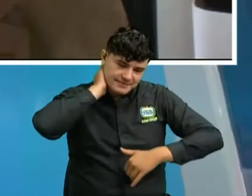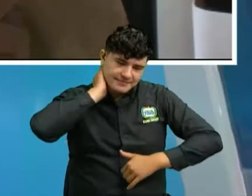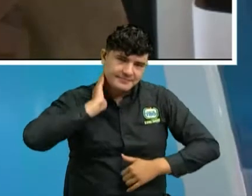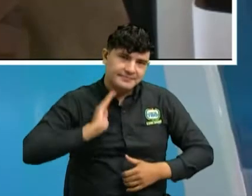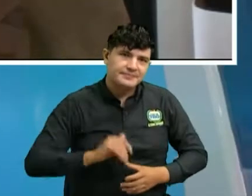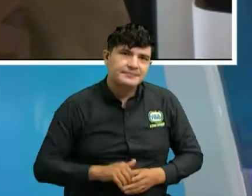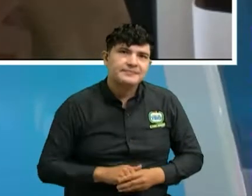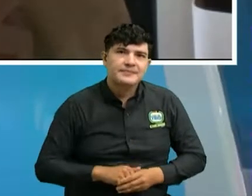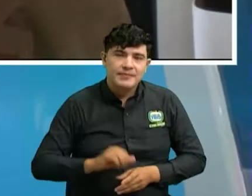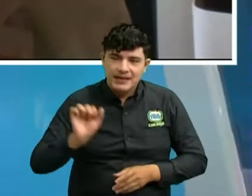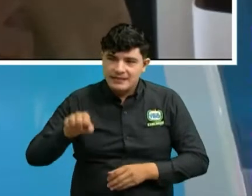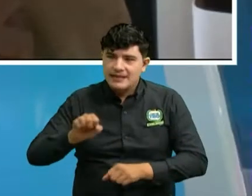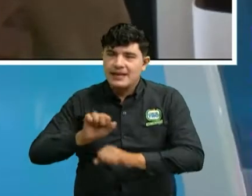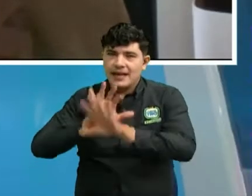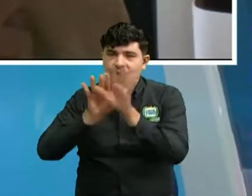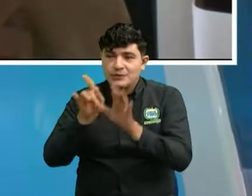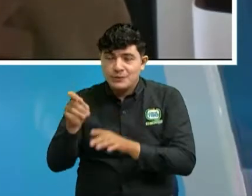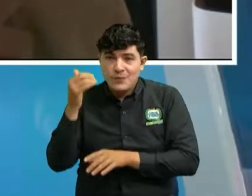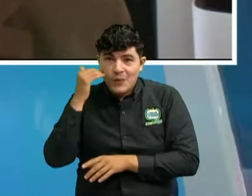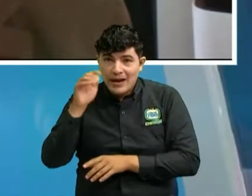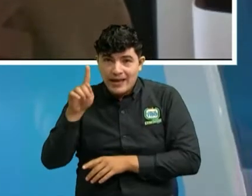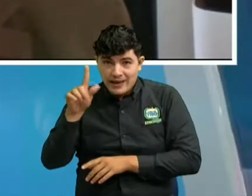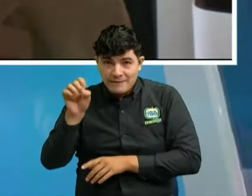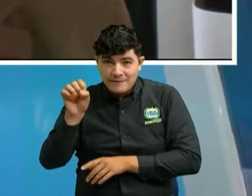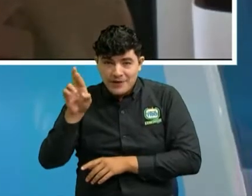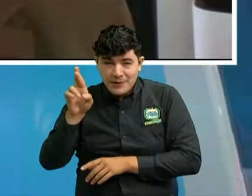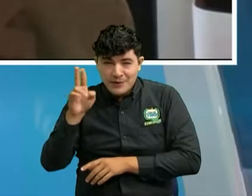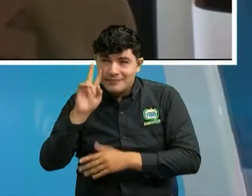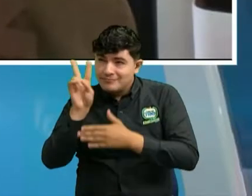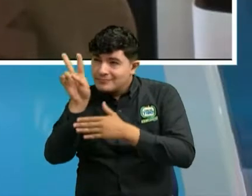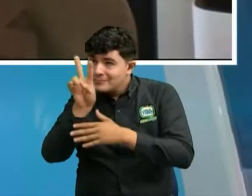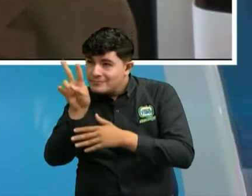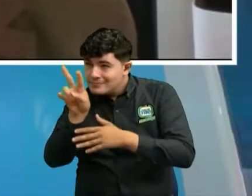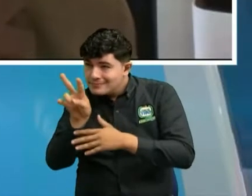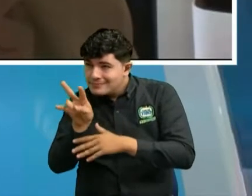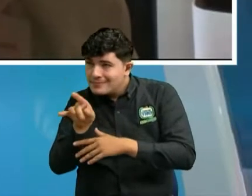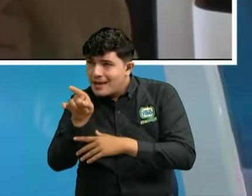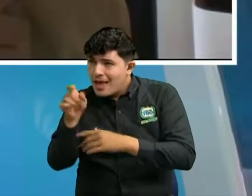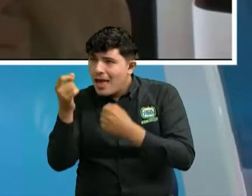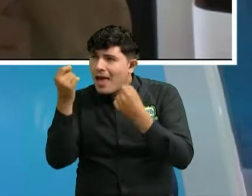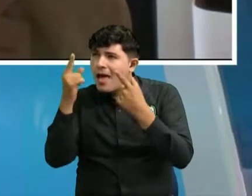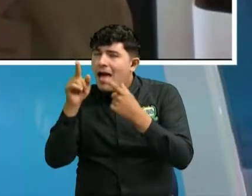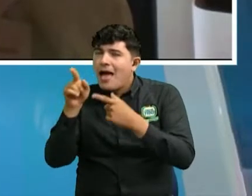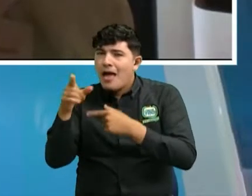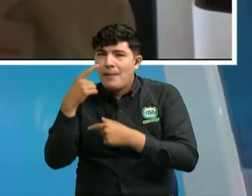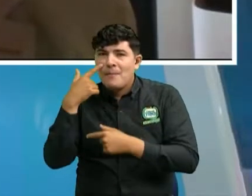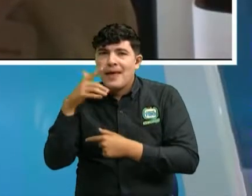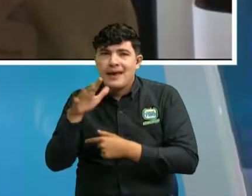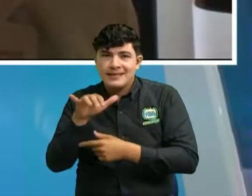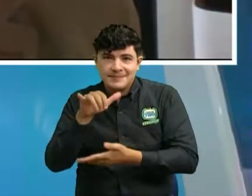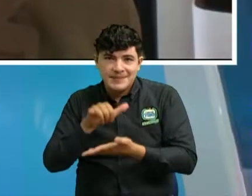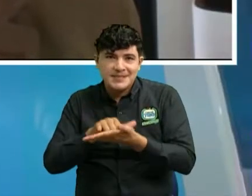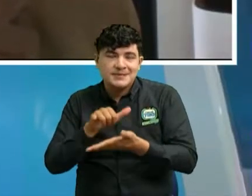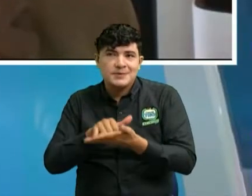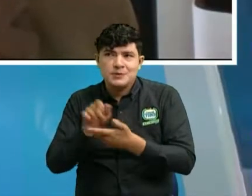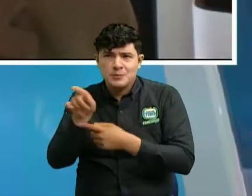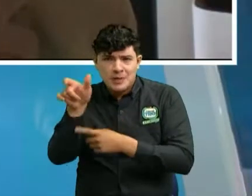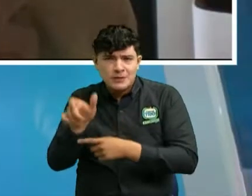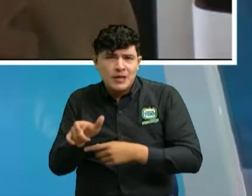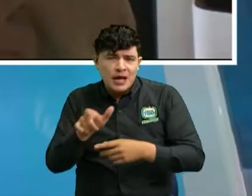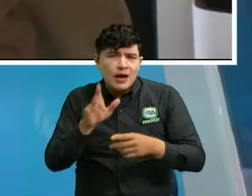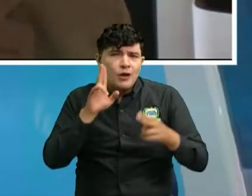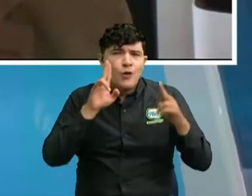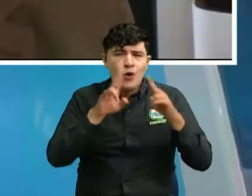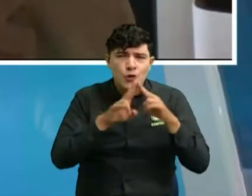Raramente, la señora Flor, por lo que entendemos, según el mensaje del WhatsApp, fue una relación, una